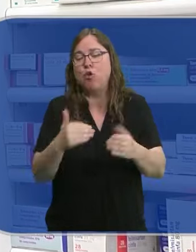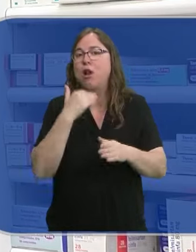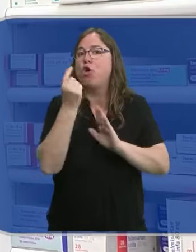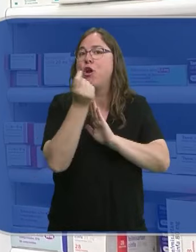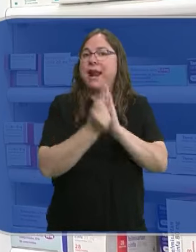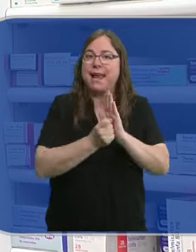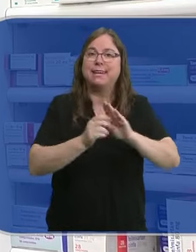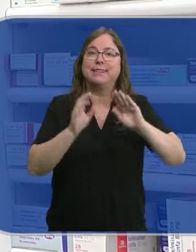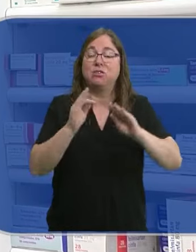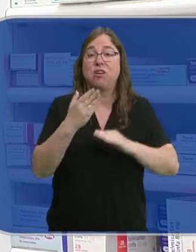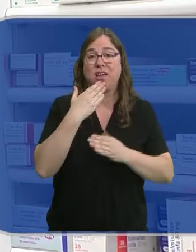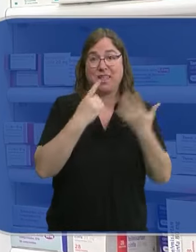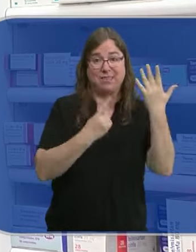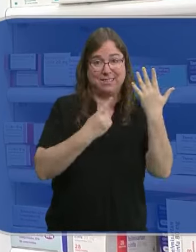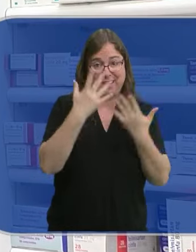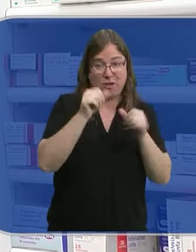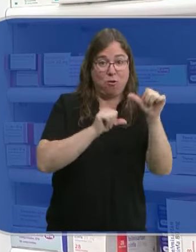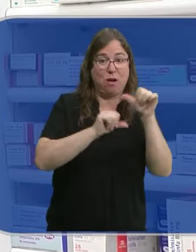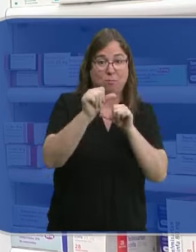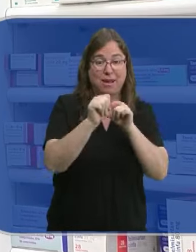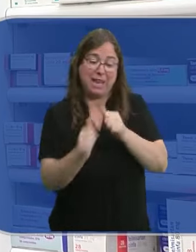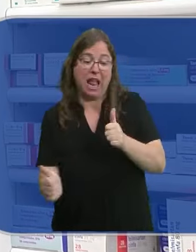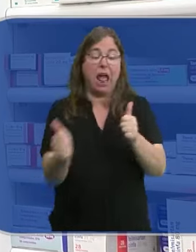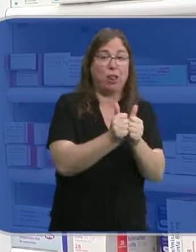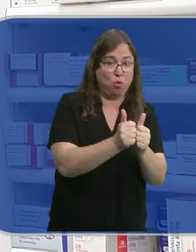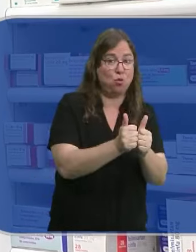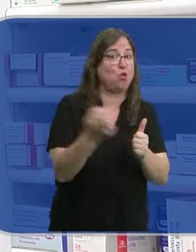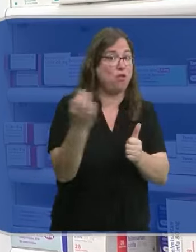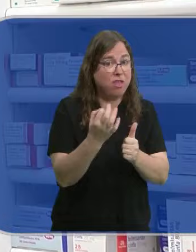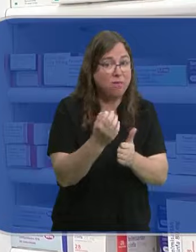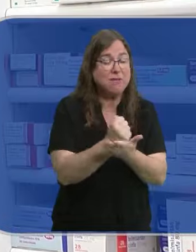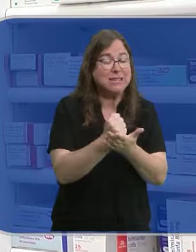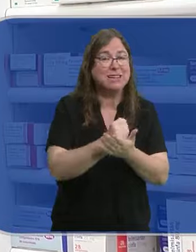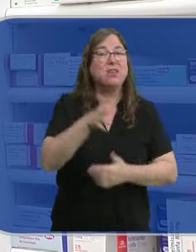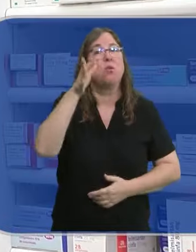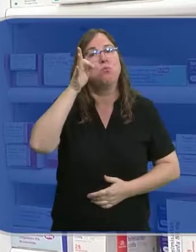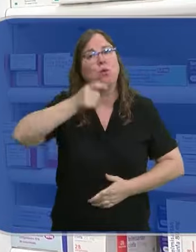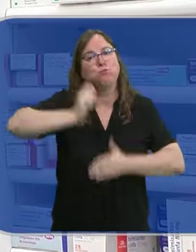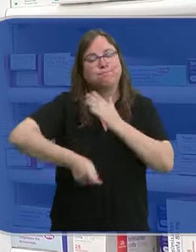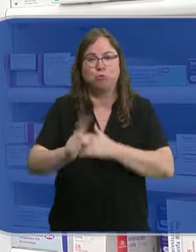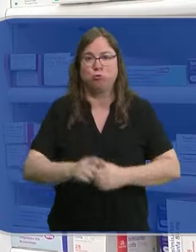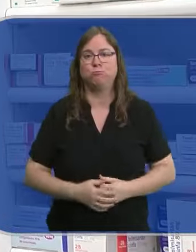requisito de a partir de los 65 años farmacéutico adjunto en el medio rural no sea tal.